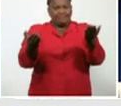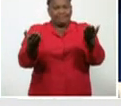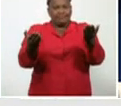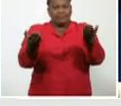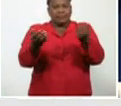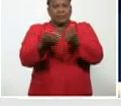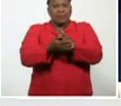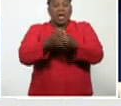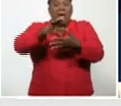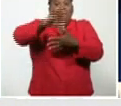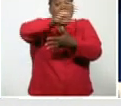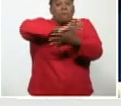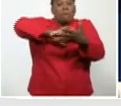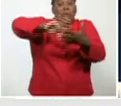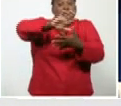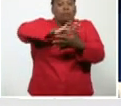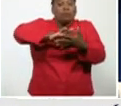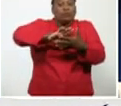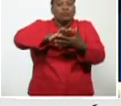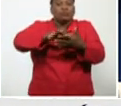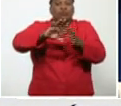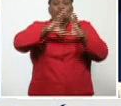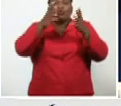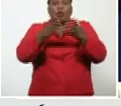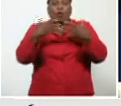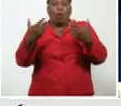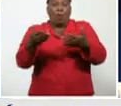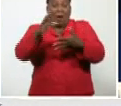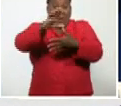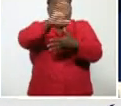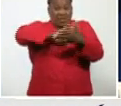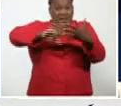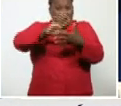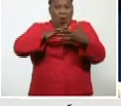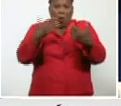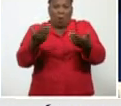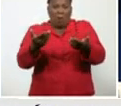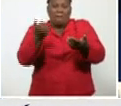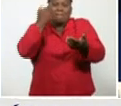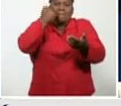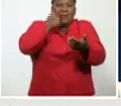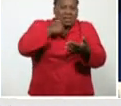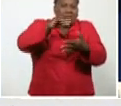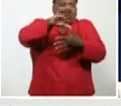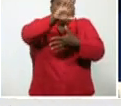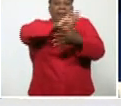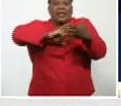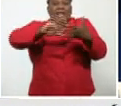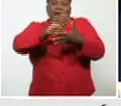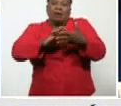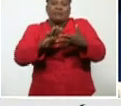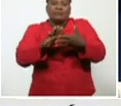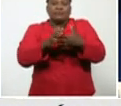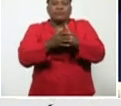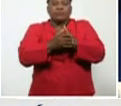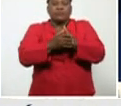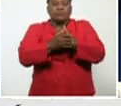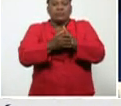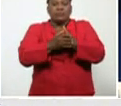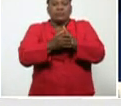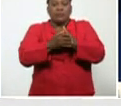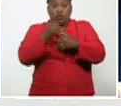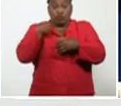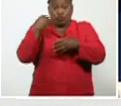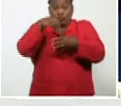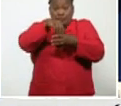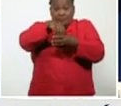en el mundo, la letalidad, en la región de las Américas, más que en el mundo, en la región de las Américas, a la cual pertenecemos,